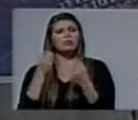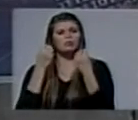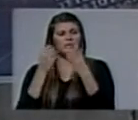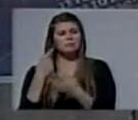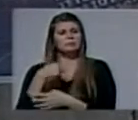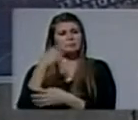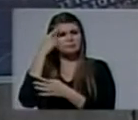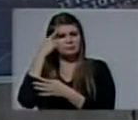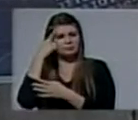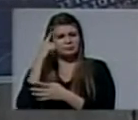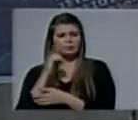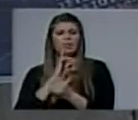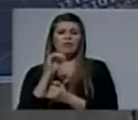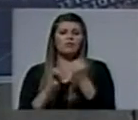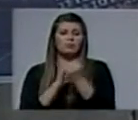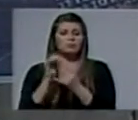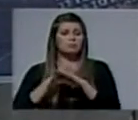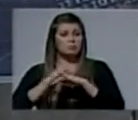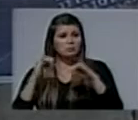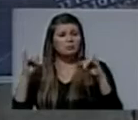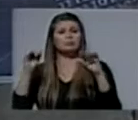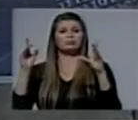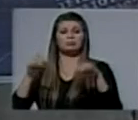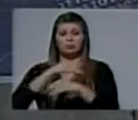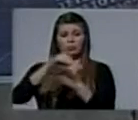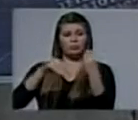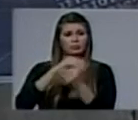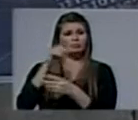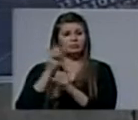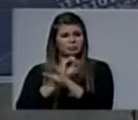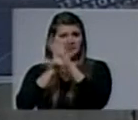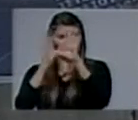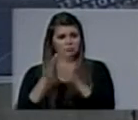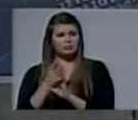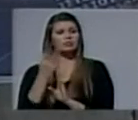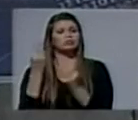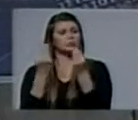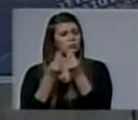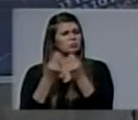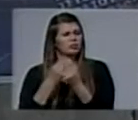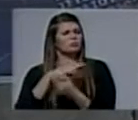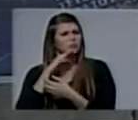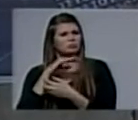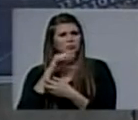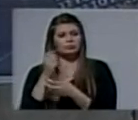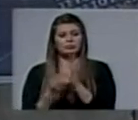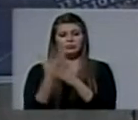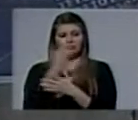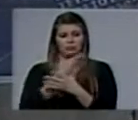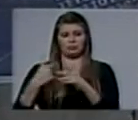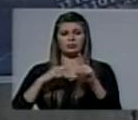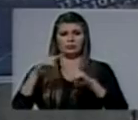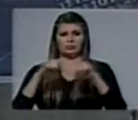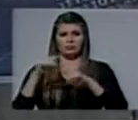Considerando lo que informan los medios de comunicación social, está claro que hay mucha expectativa por el nuevo gobierno.